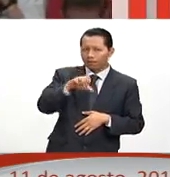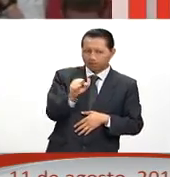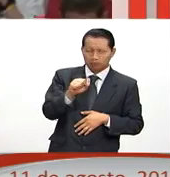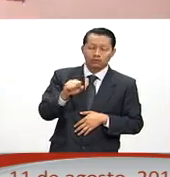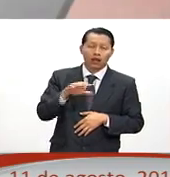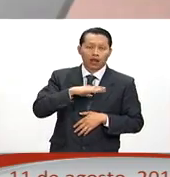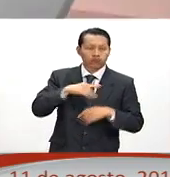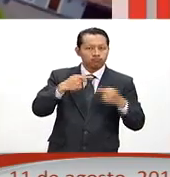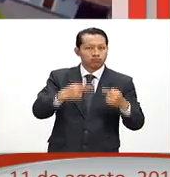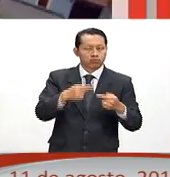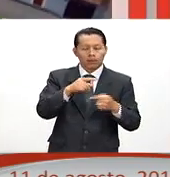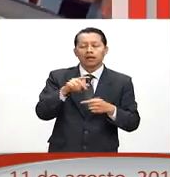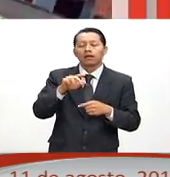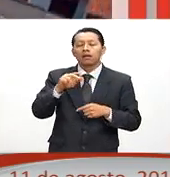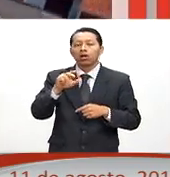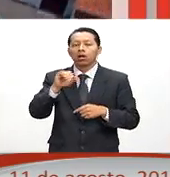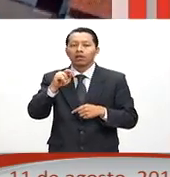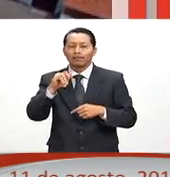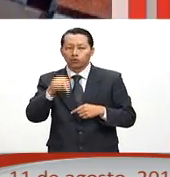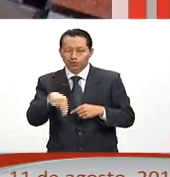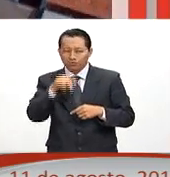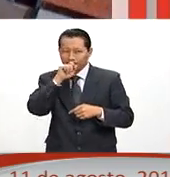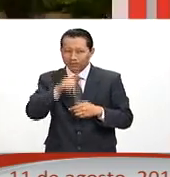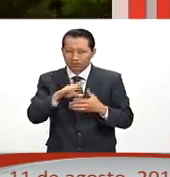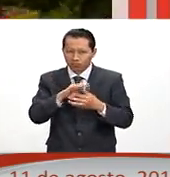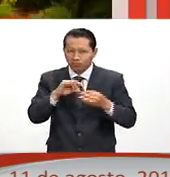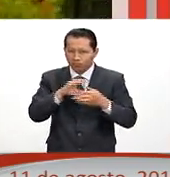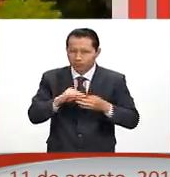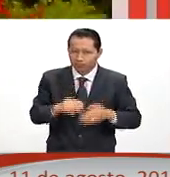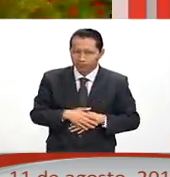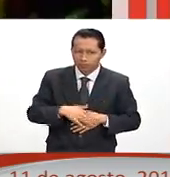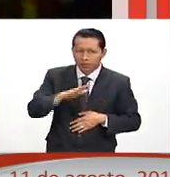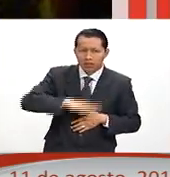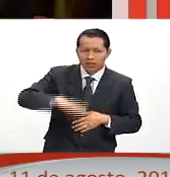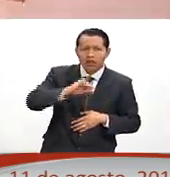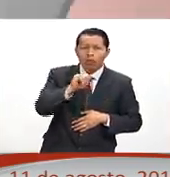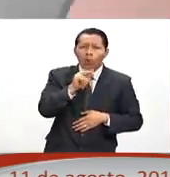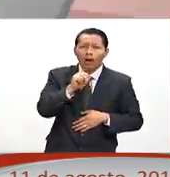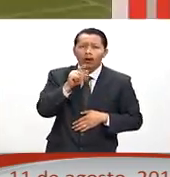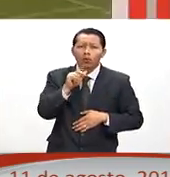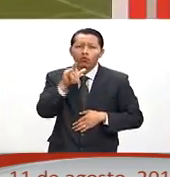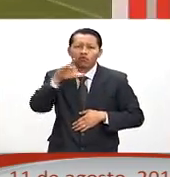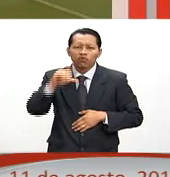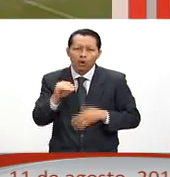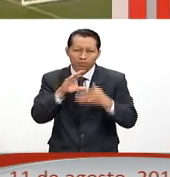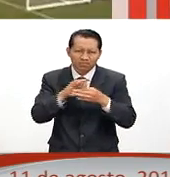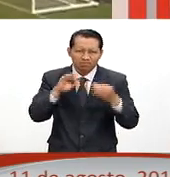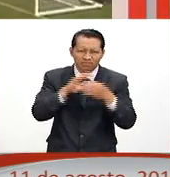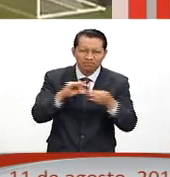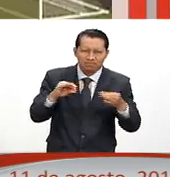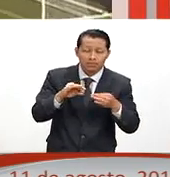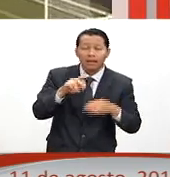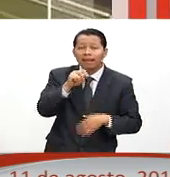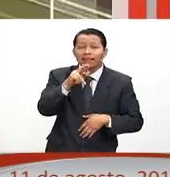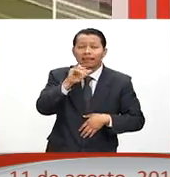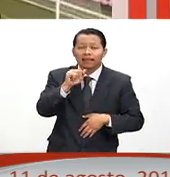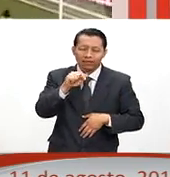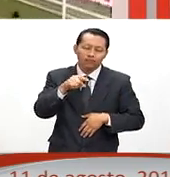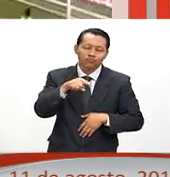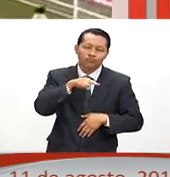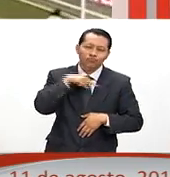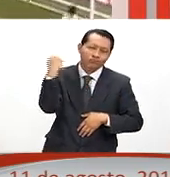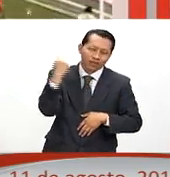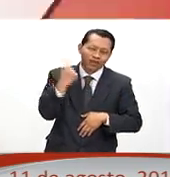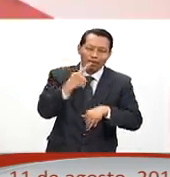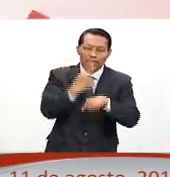Clinton. Le daremos un paseo por la comala de Juan Rulfo. El tri queda fuera de río en la